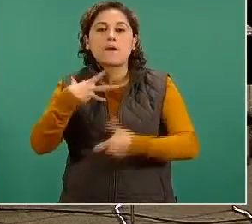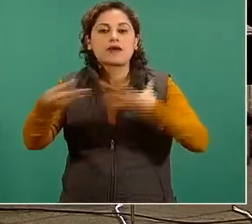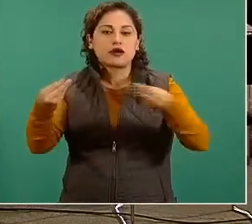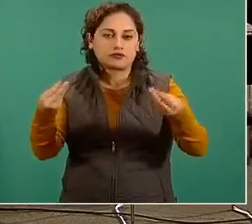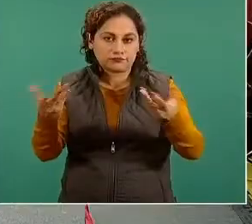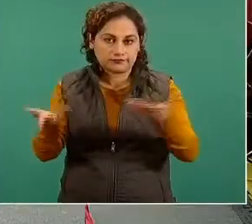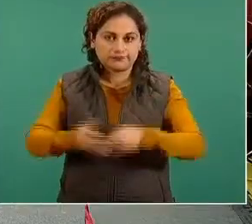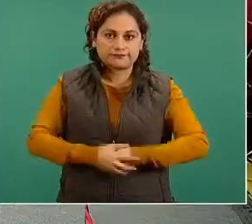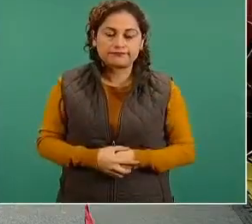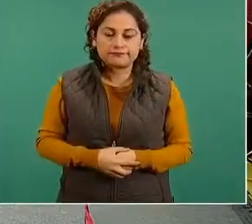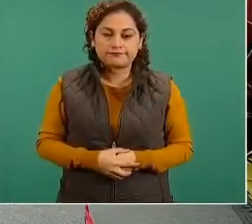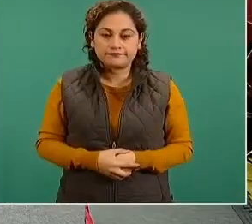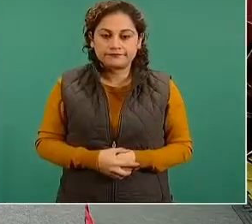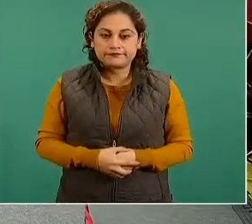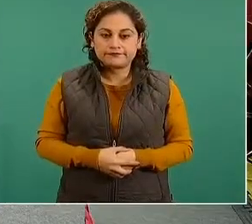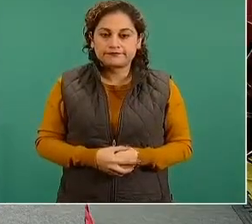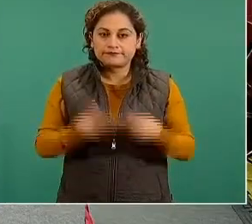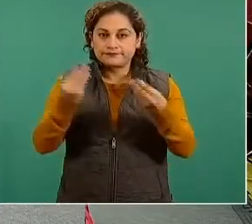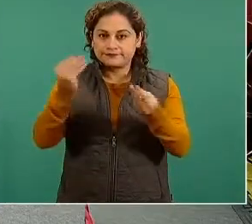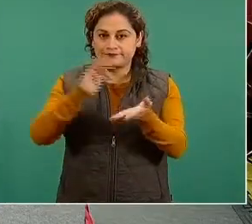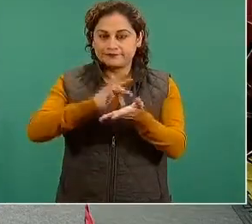o muchas gracias